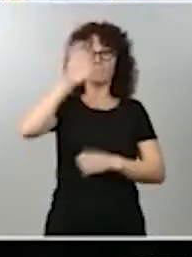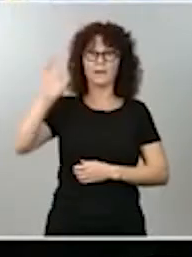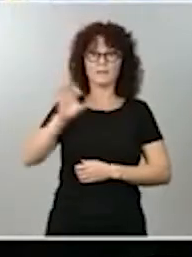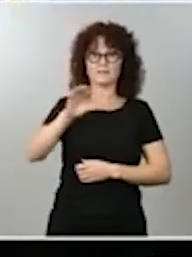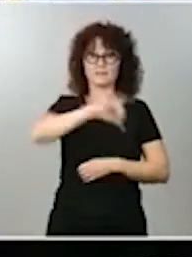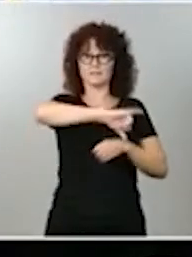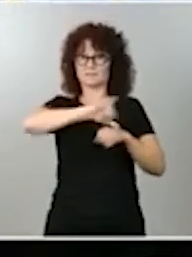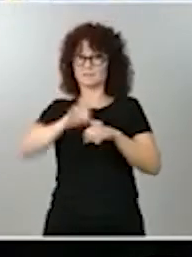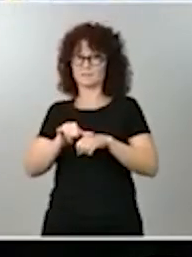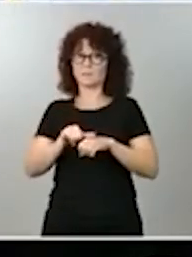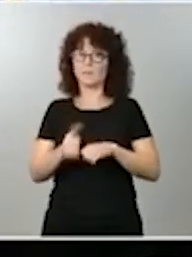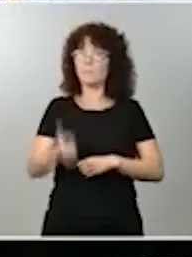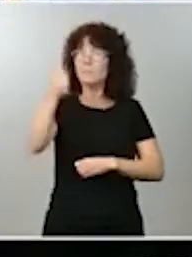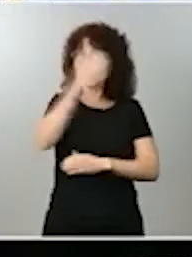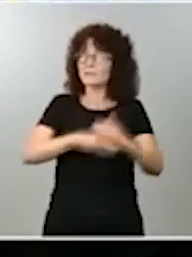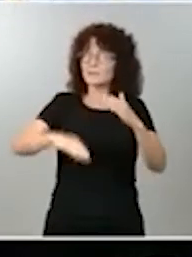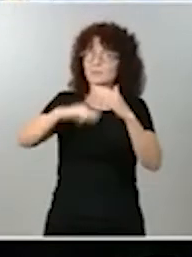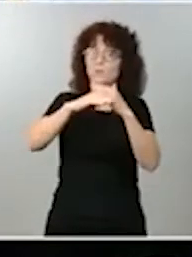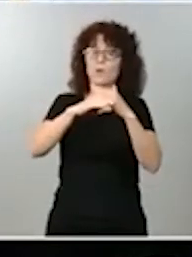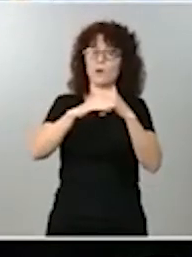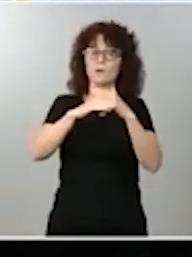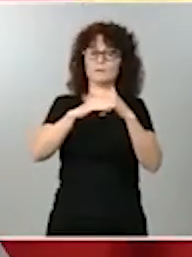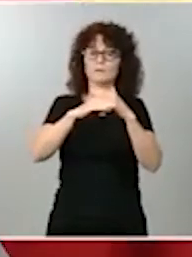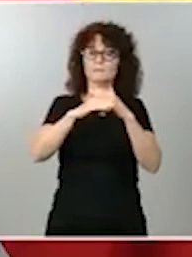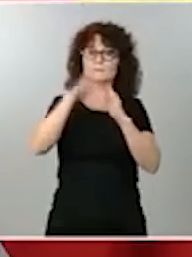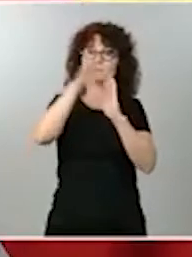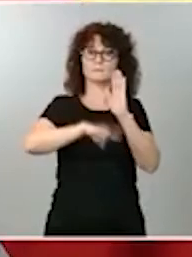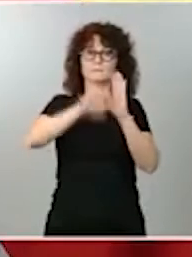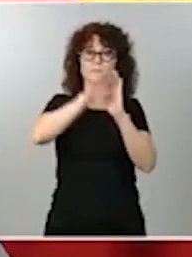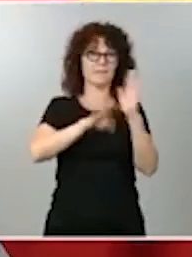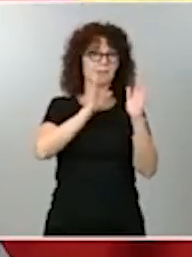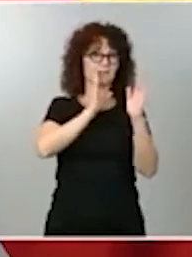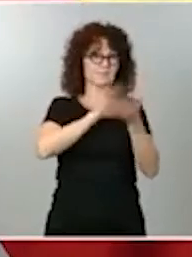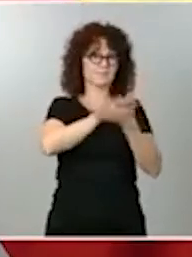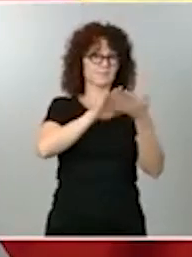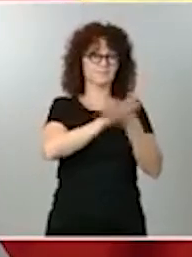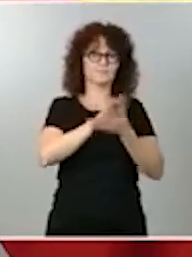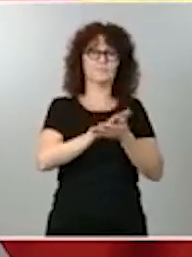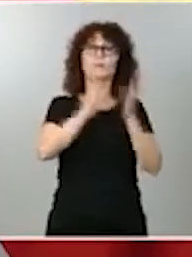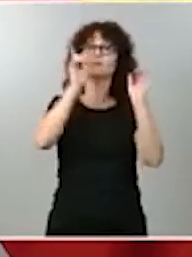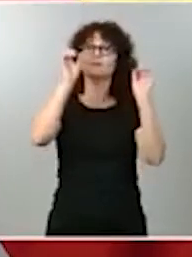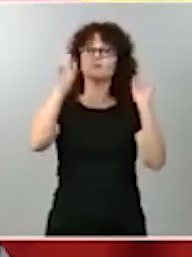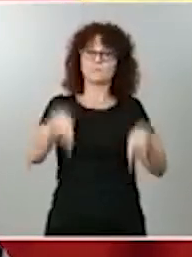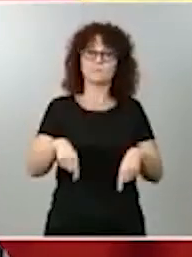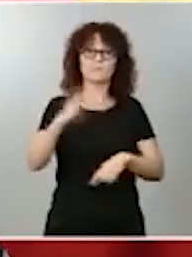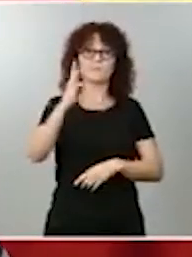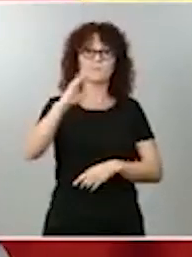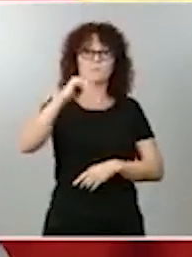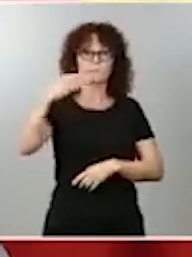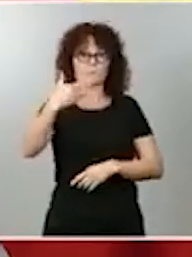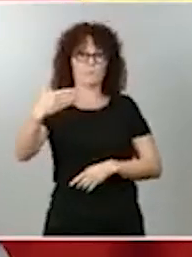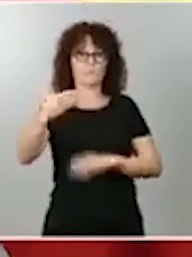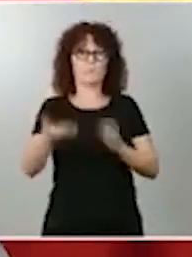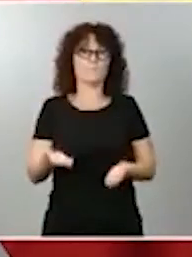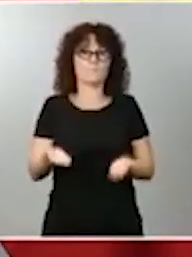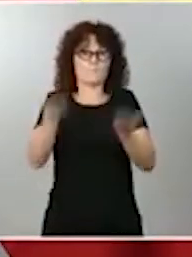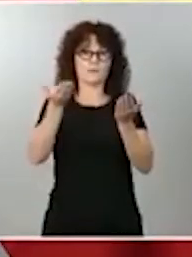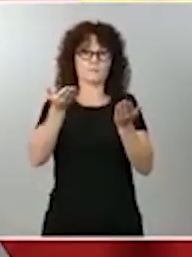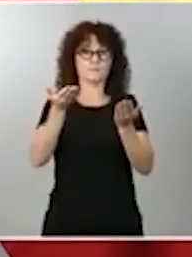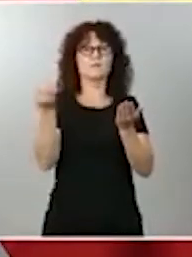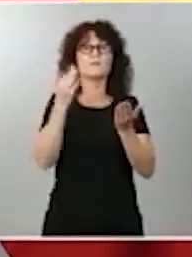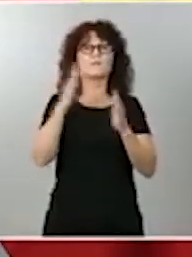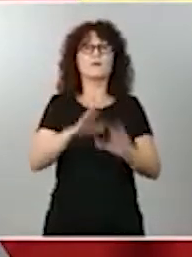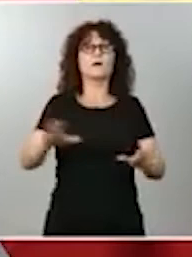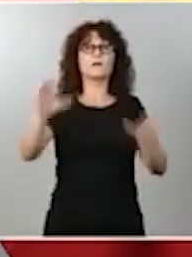iguales en este tipo de medidas son los que también tienen un PIB más elevado. Es decir, que aprendamos, no dejemos a nadie por el